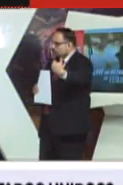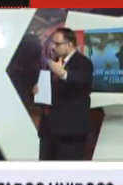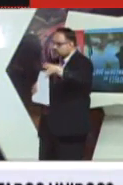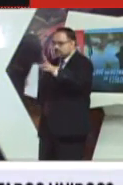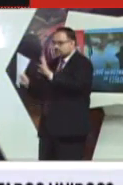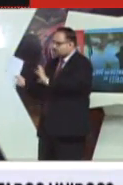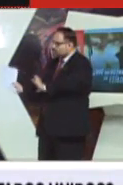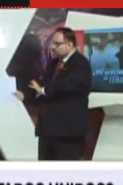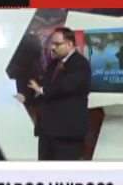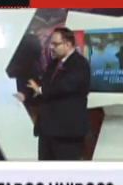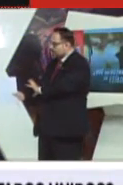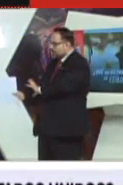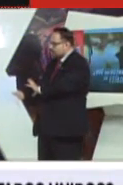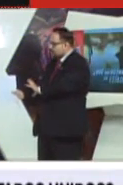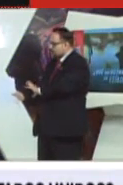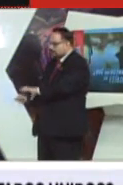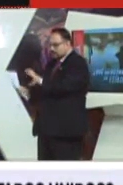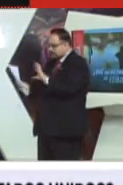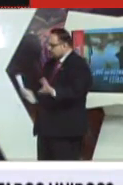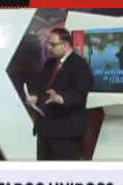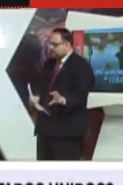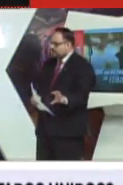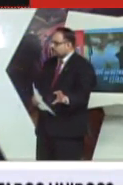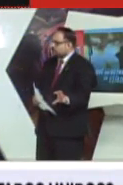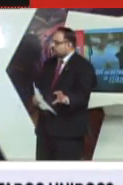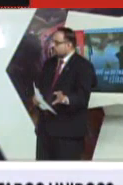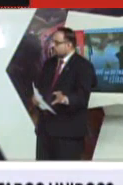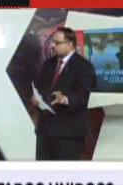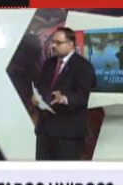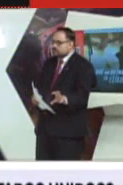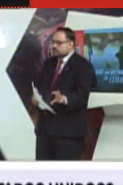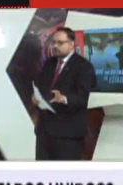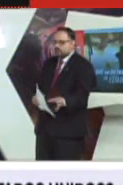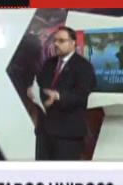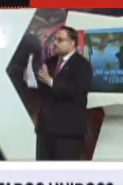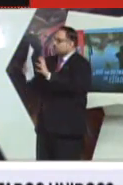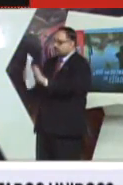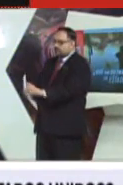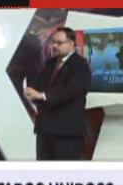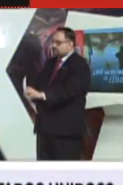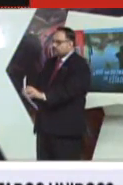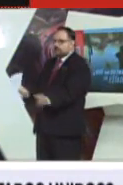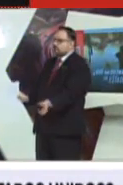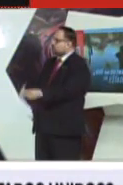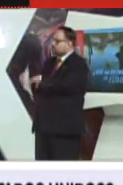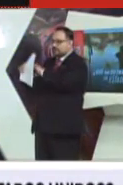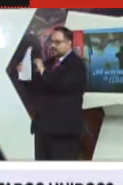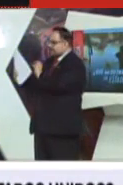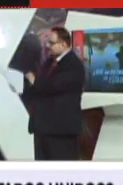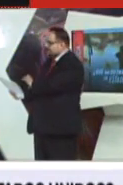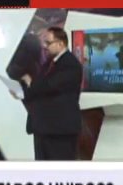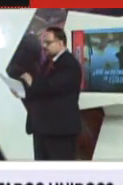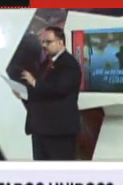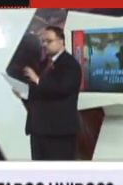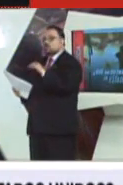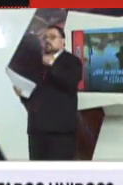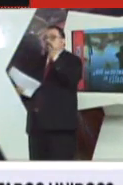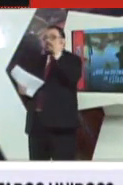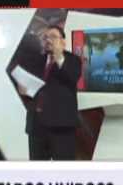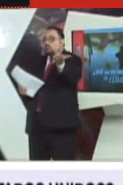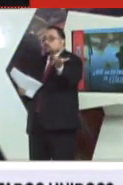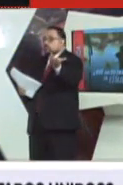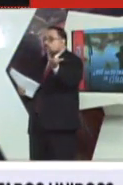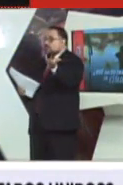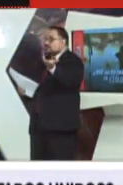disturbios sociales por lo que haya pasado ya sea por la indignación de la muerte de George Floyd por intereses políticos o por intereses de terceros